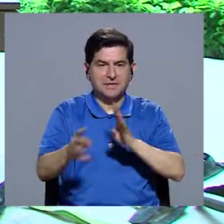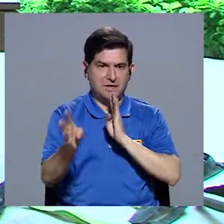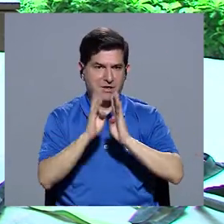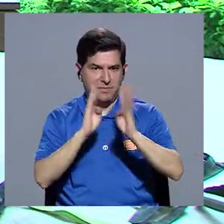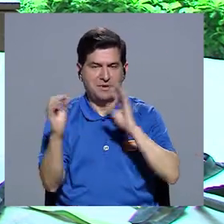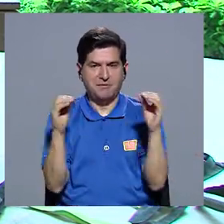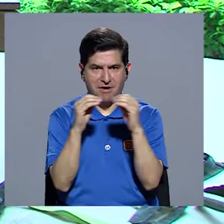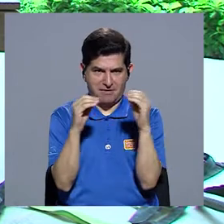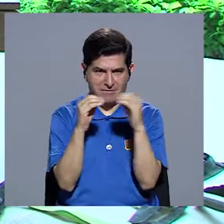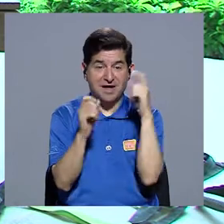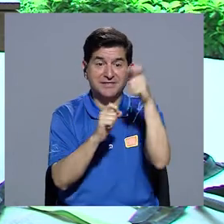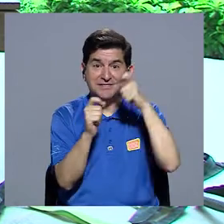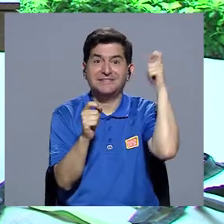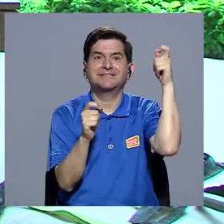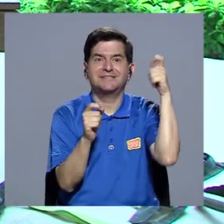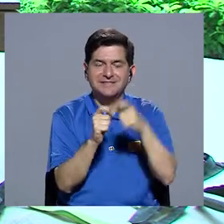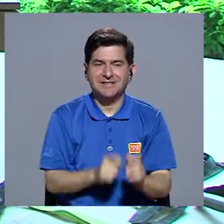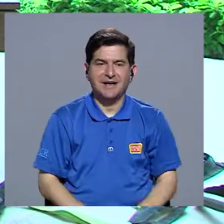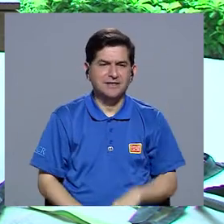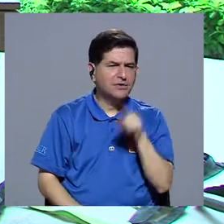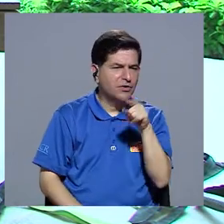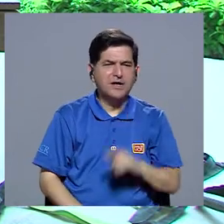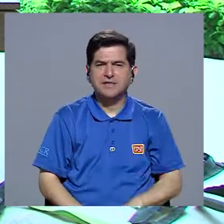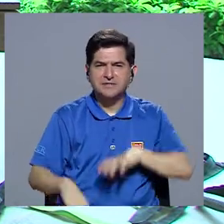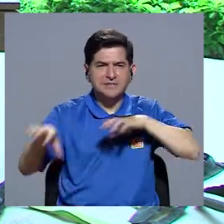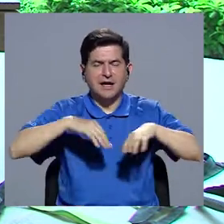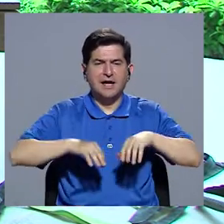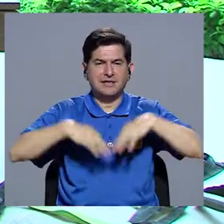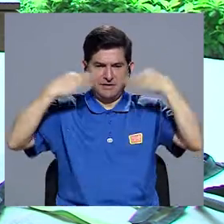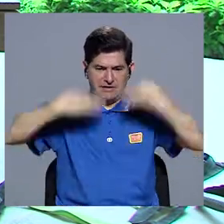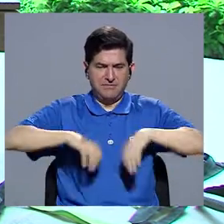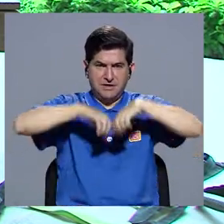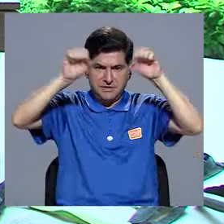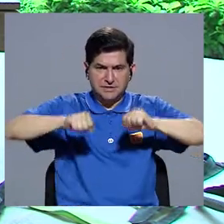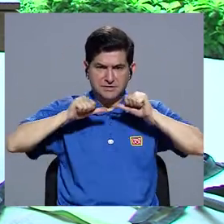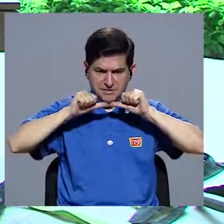conversar más acerca justamente de cuáles son esos ejercicios que se pueden hacer.